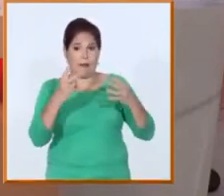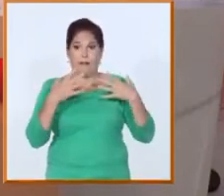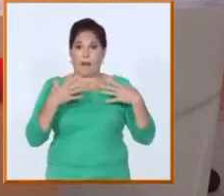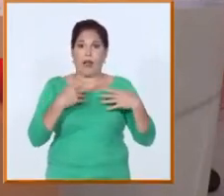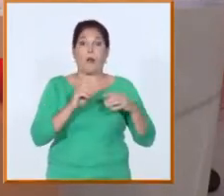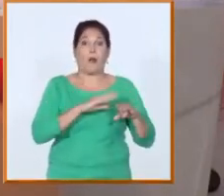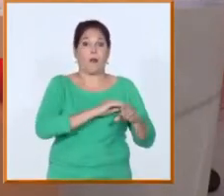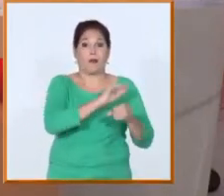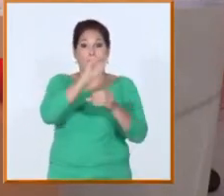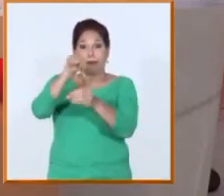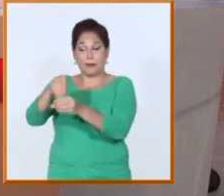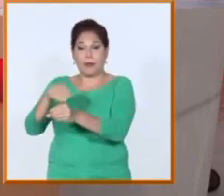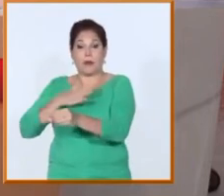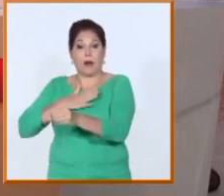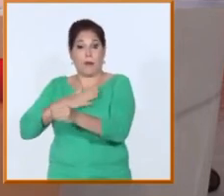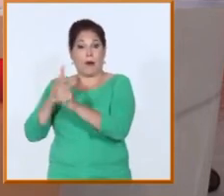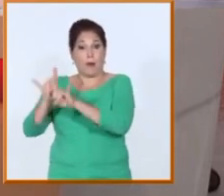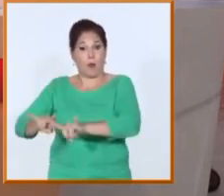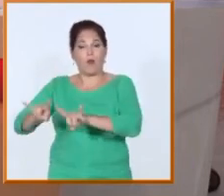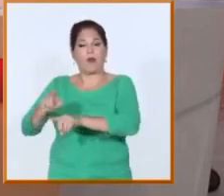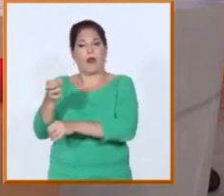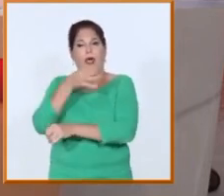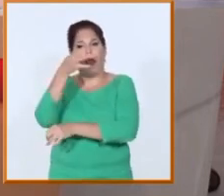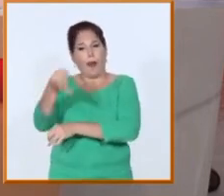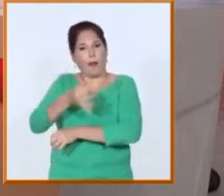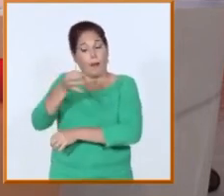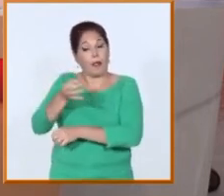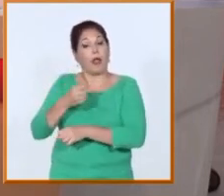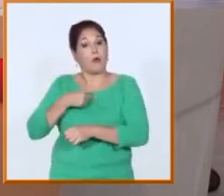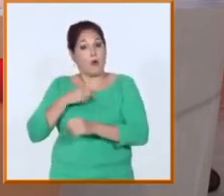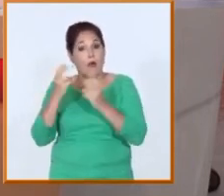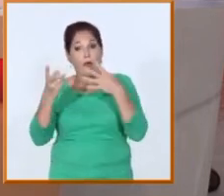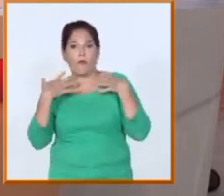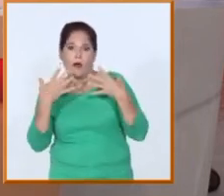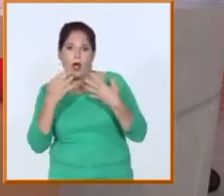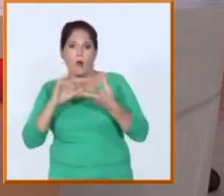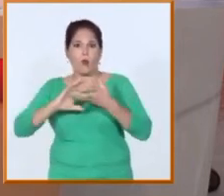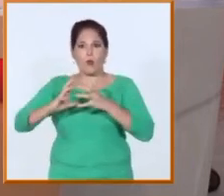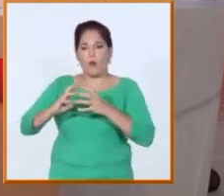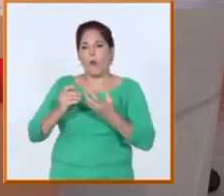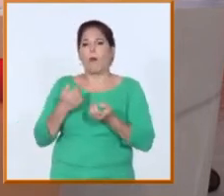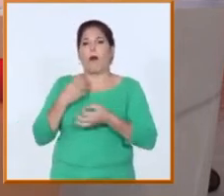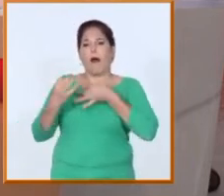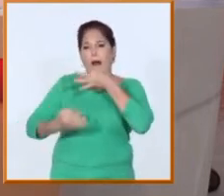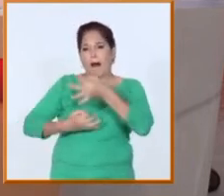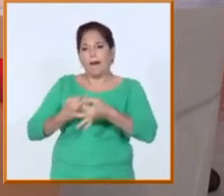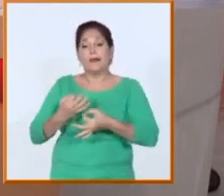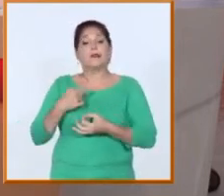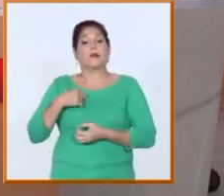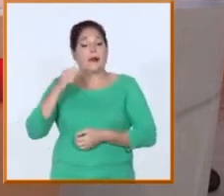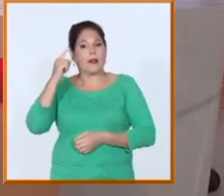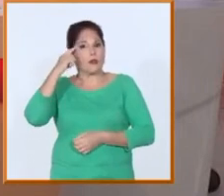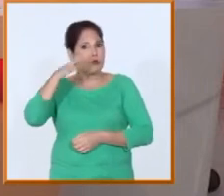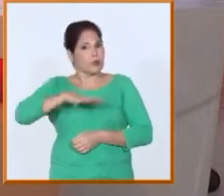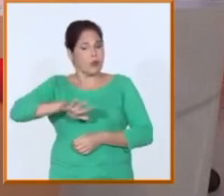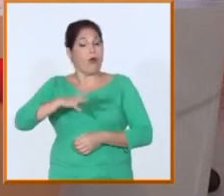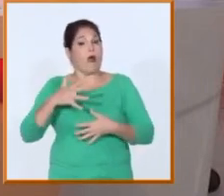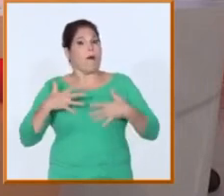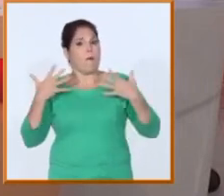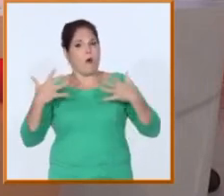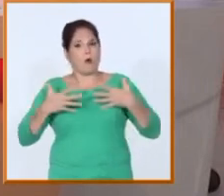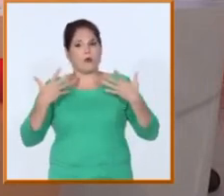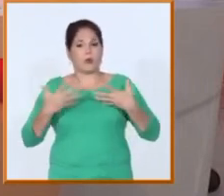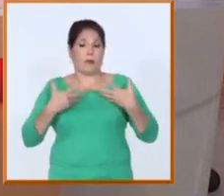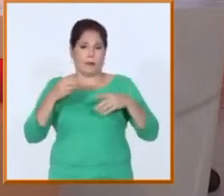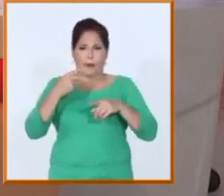sus organizaciones en las universidades nuestras que no fueron las únicas que acogieron jóvenes en los campamentos de verano hubo otras instituciones universidades de ciencias